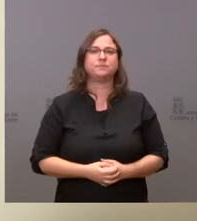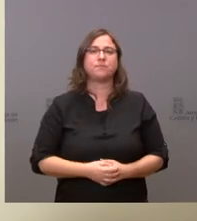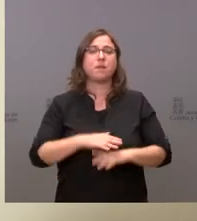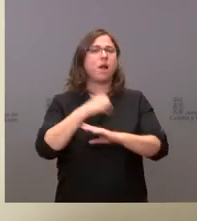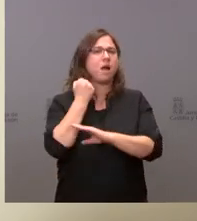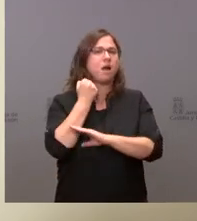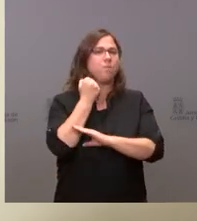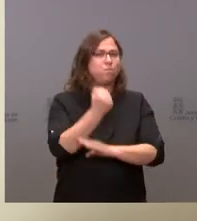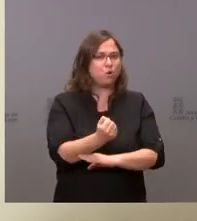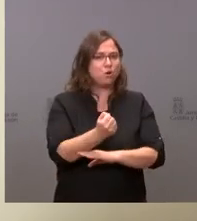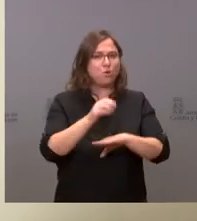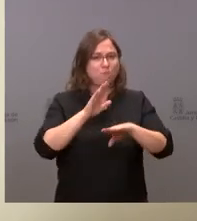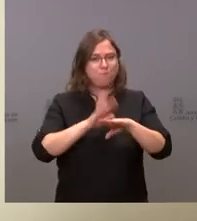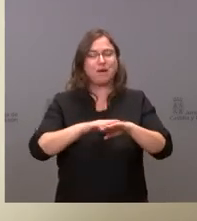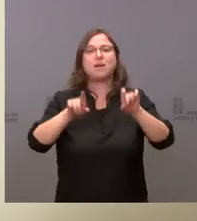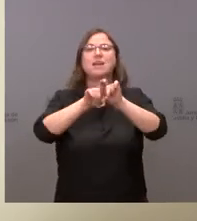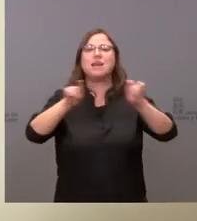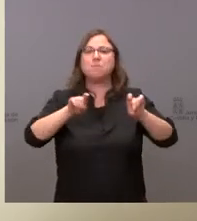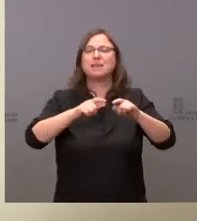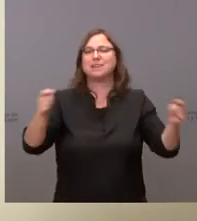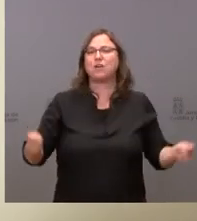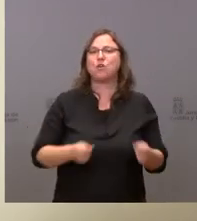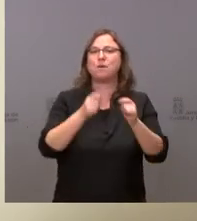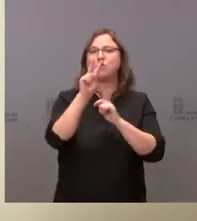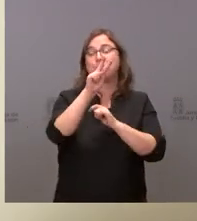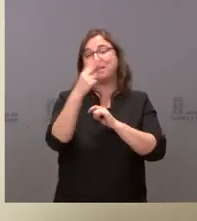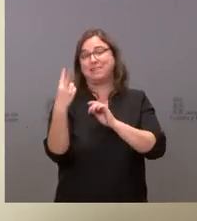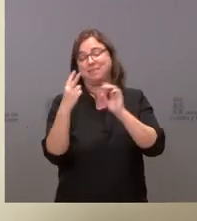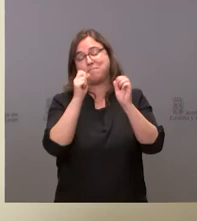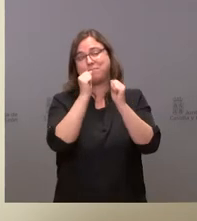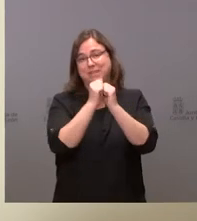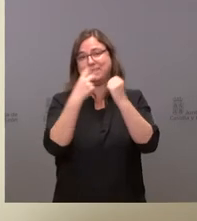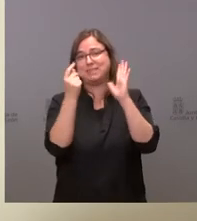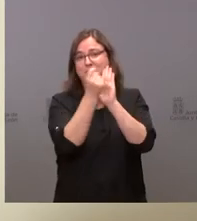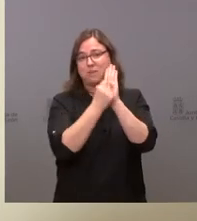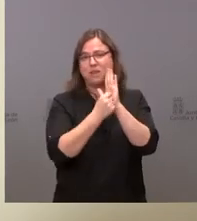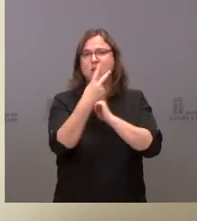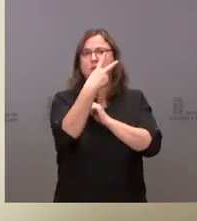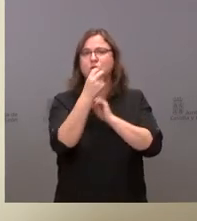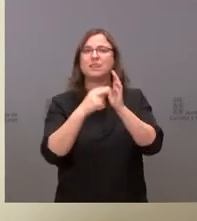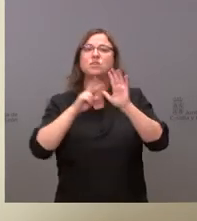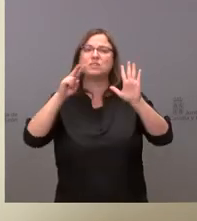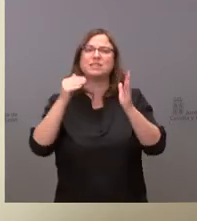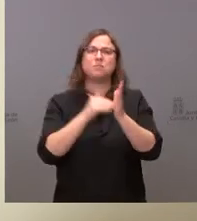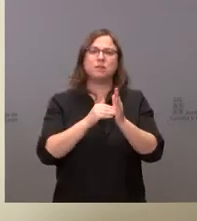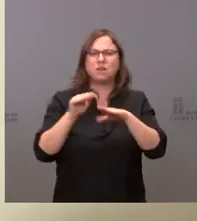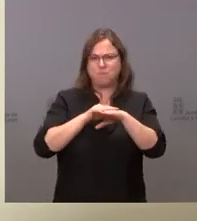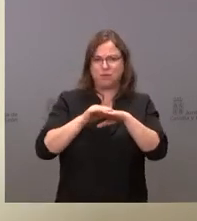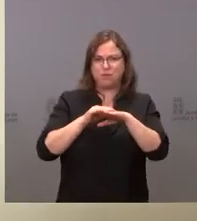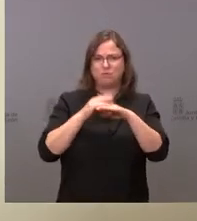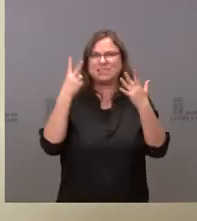Apoyo a la empresa y el comercio, 27 medidas, 207.000 euros, perdón, 207 millones.